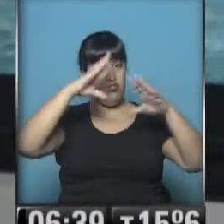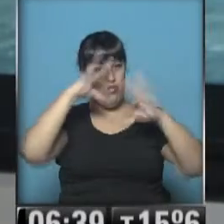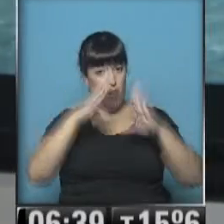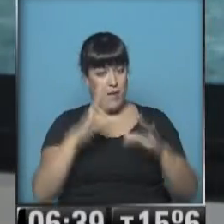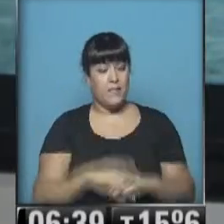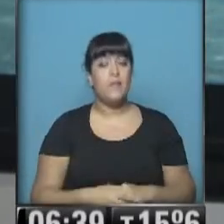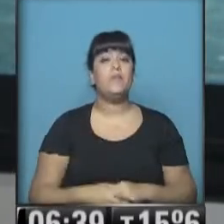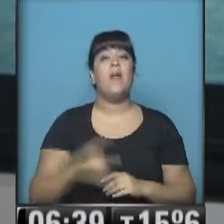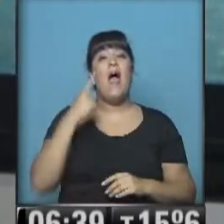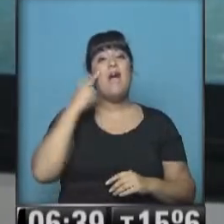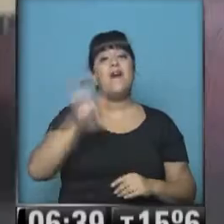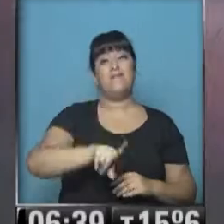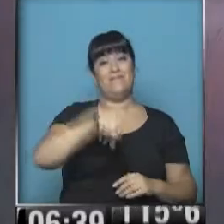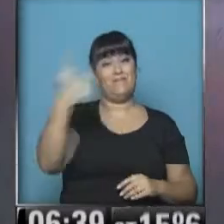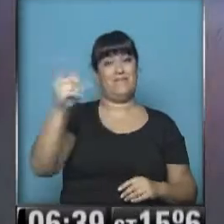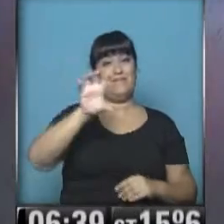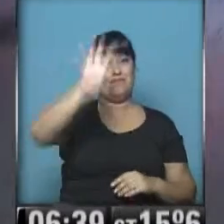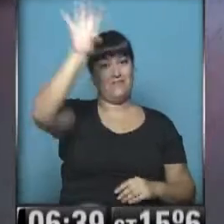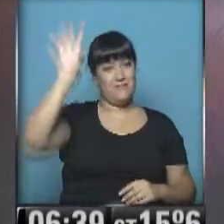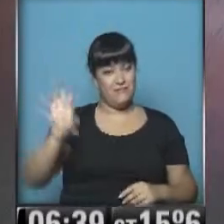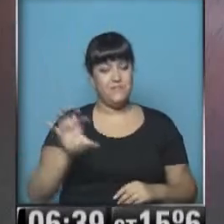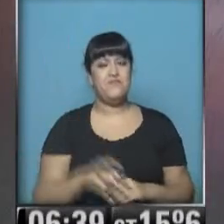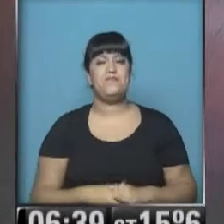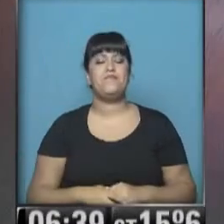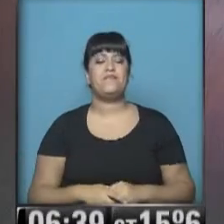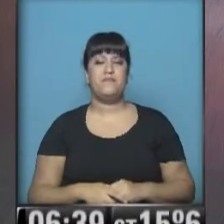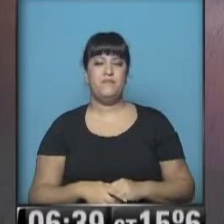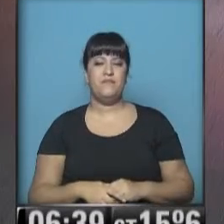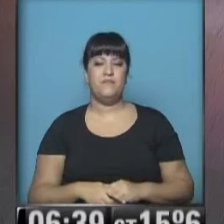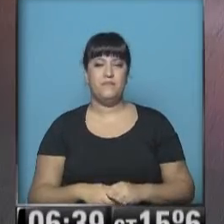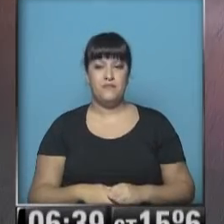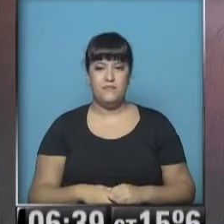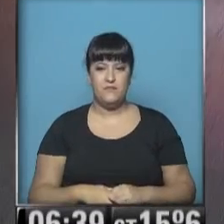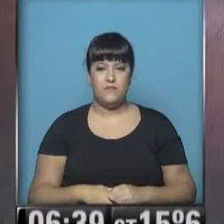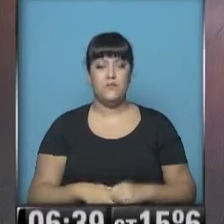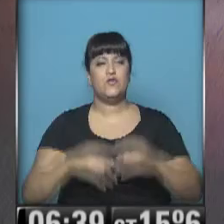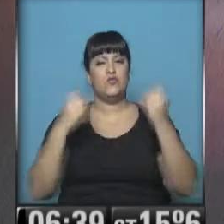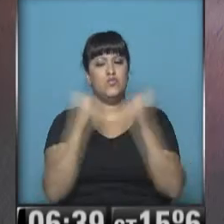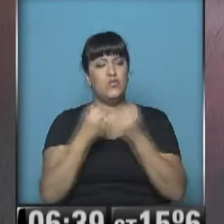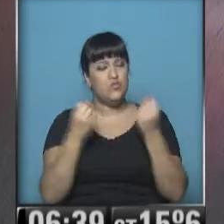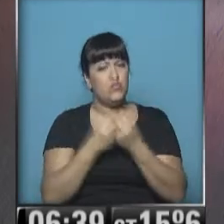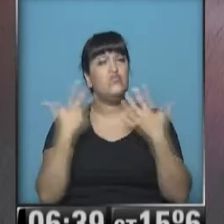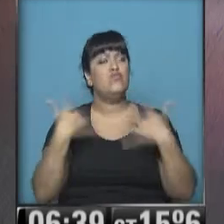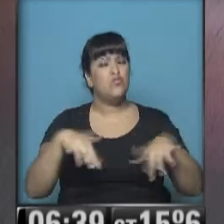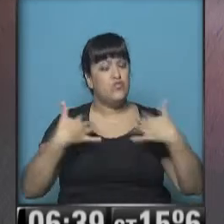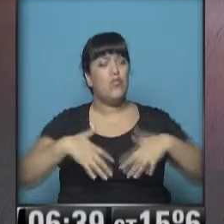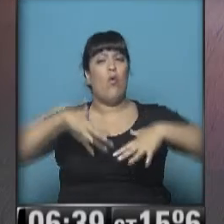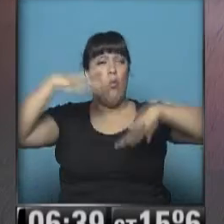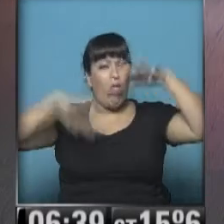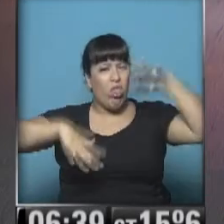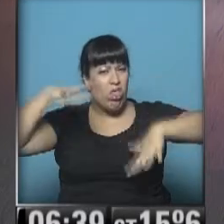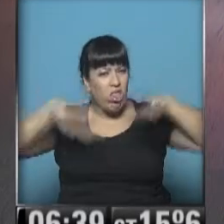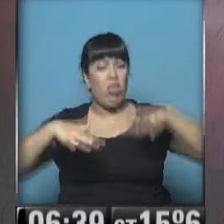vamos al noreste a ver qué pasa hoy? Aquí estamos. Mucha, mucha es la inestabilidad.